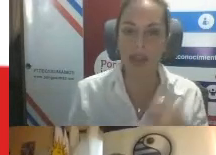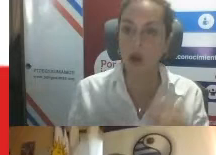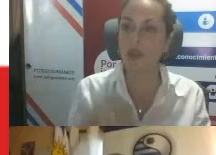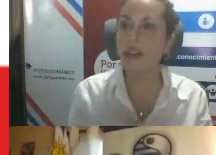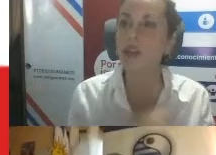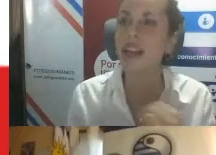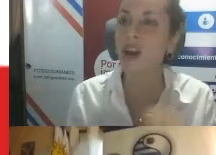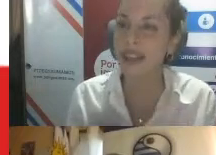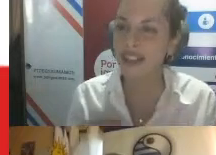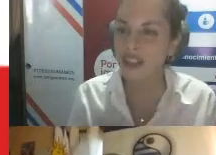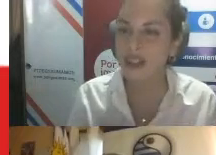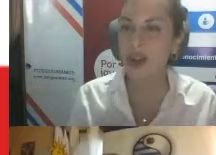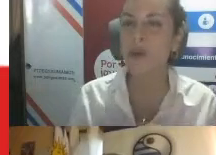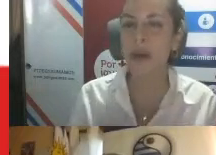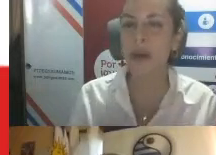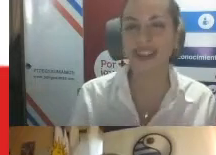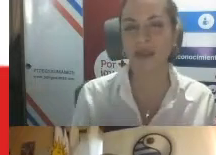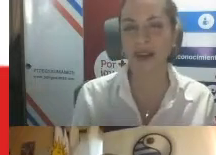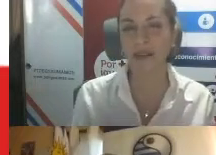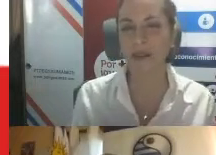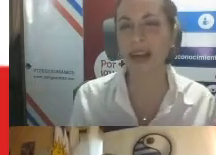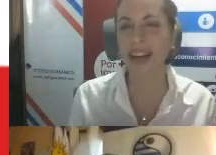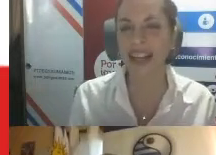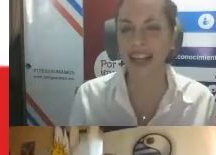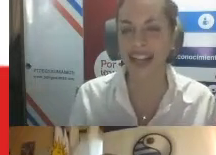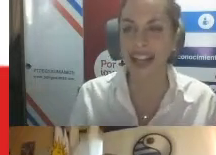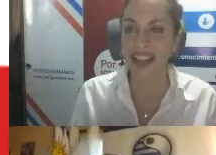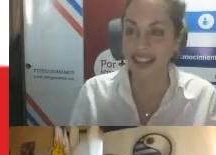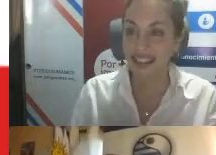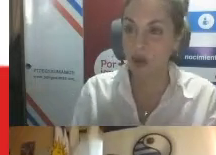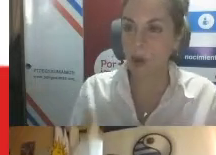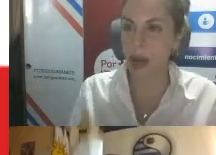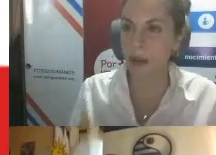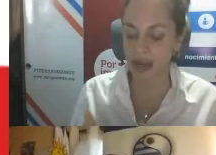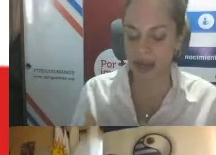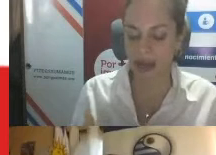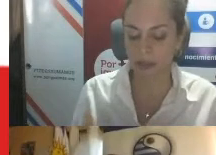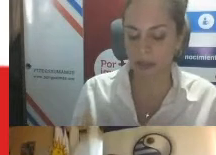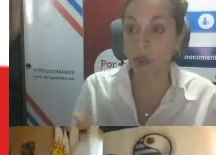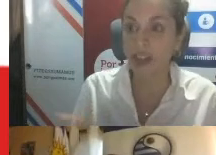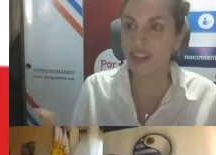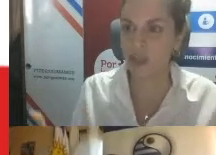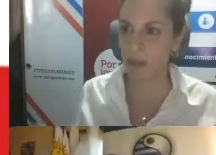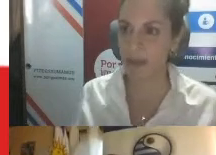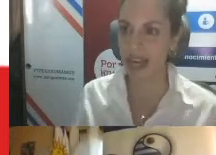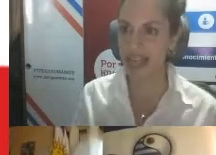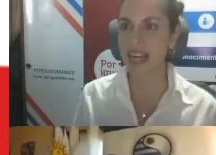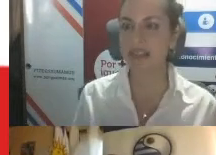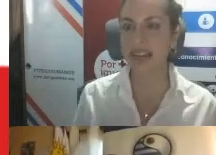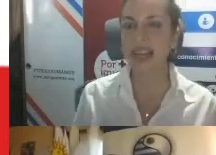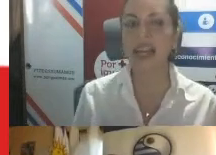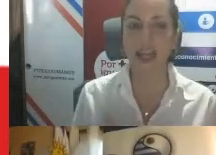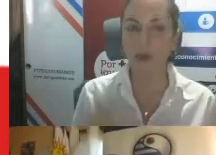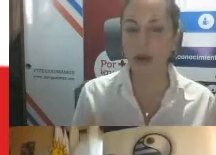Les contaba esto de la Convención y cómo va, de alguna forma, haciendo el contexto también para la